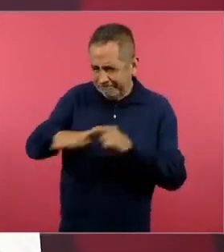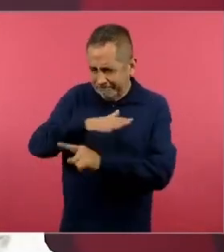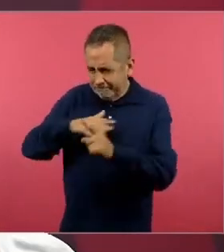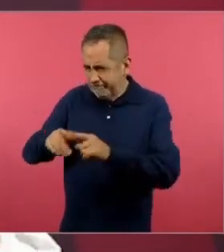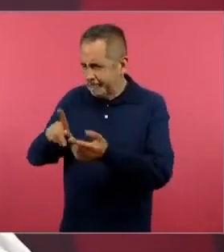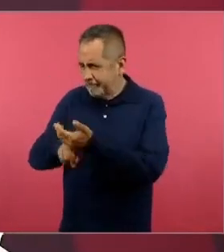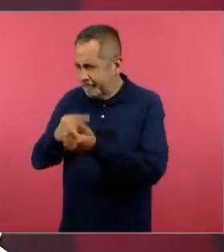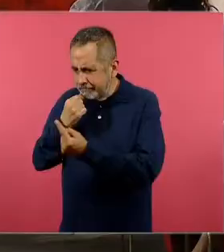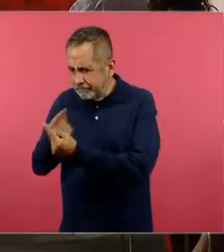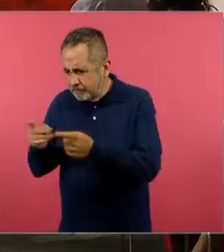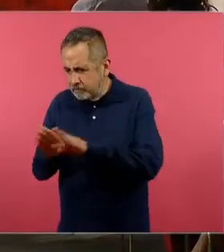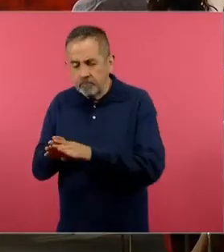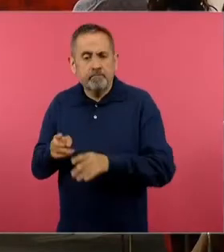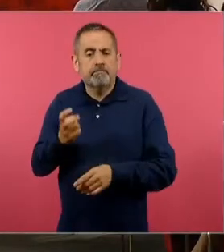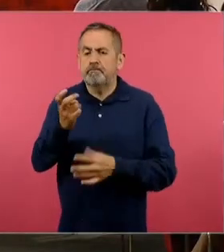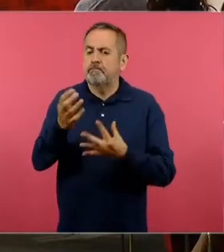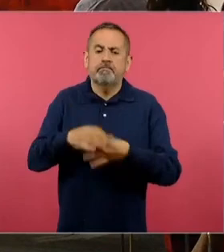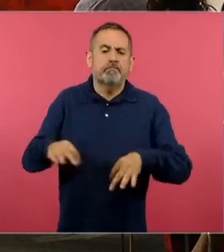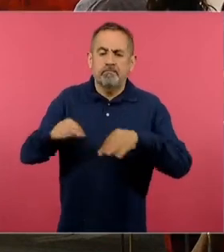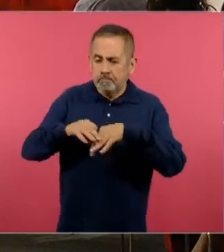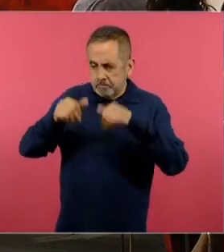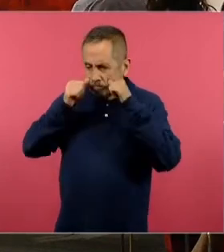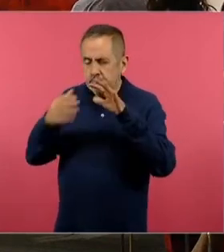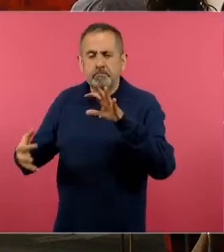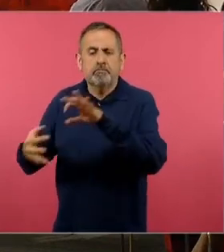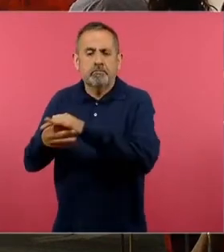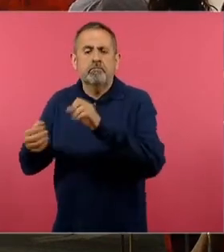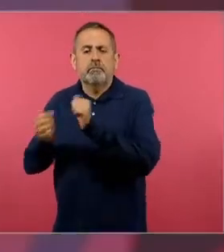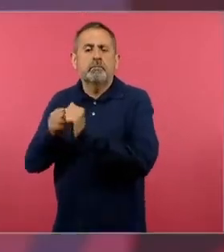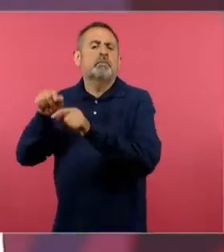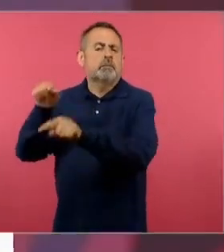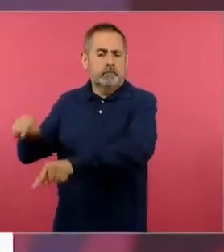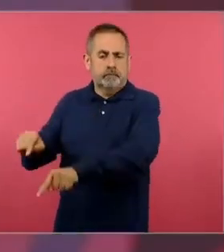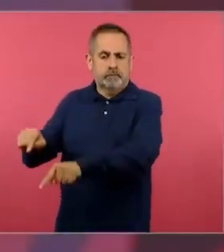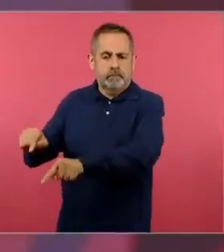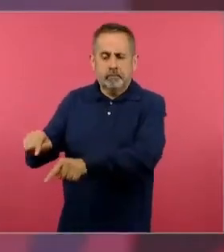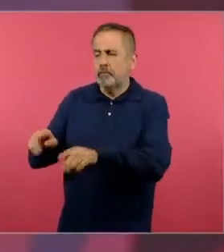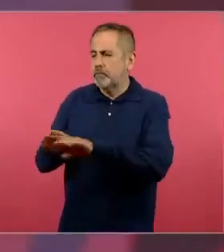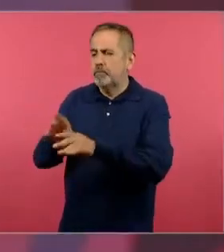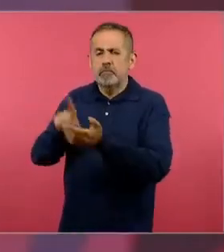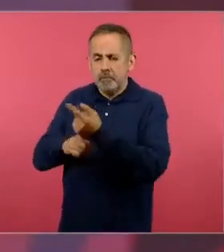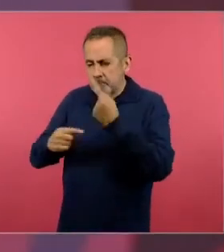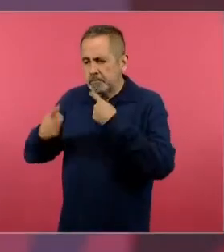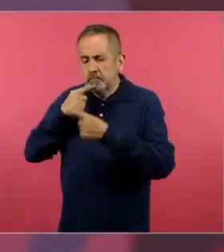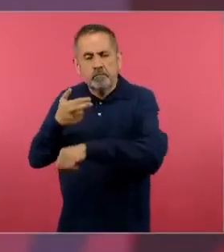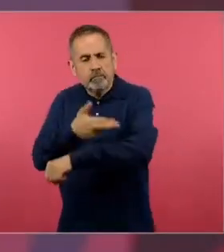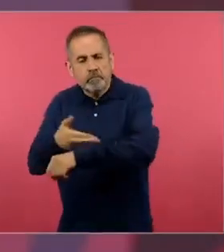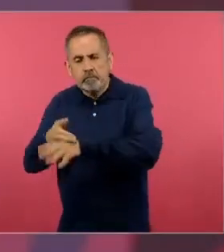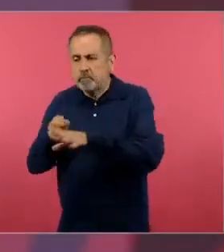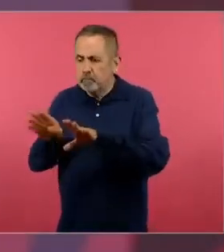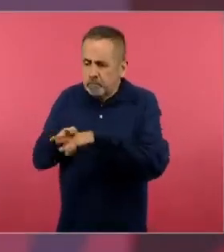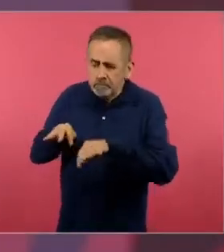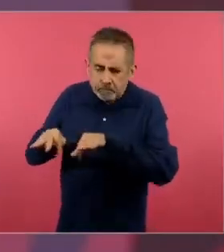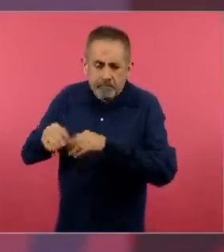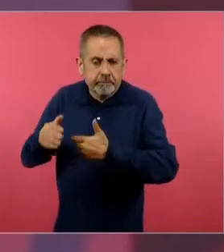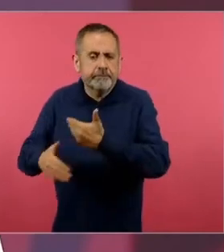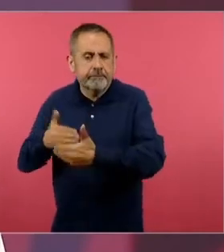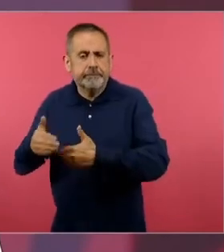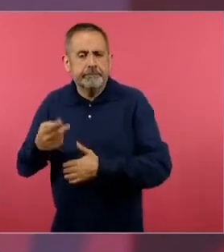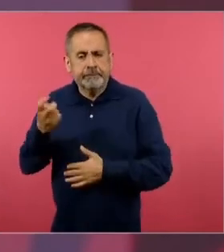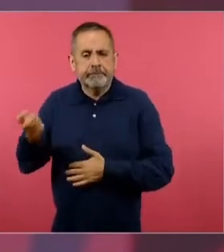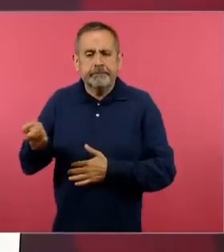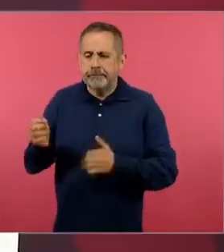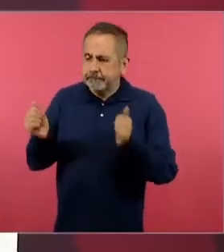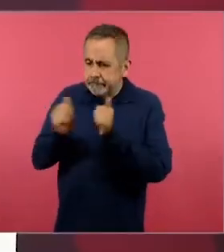la realidad eso es lo más importante la vinculación de lo que estoy viviendo con cómo lo vamos a trabajar y ahora lo